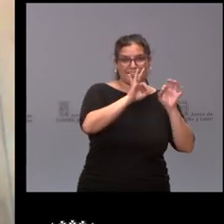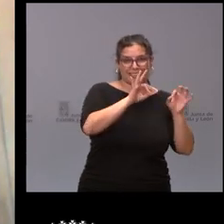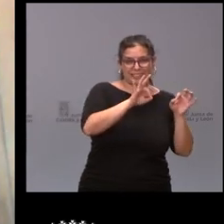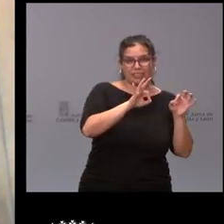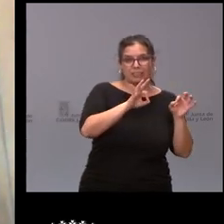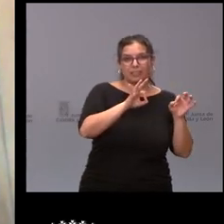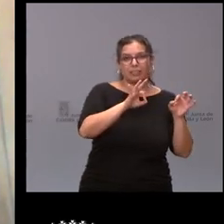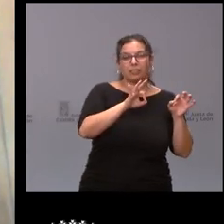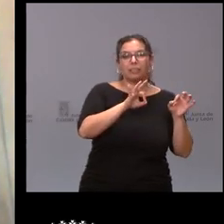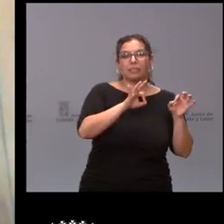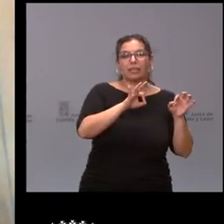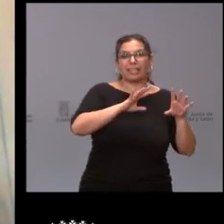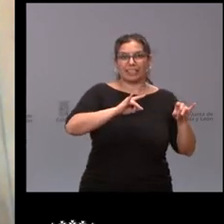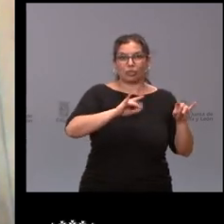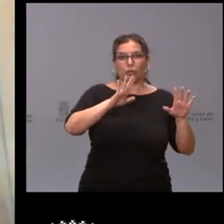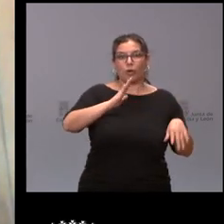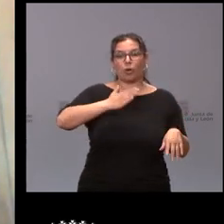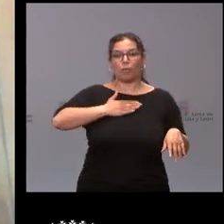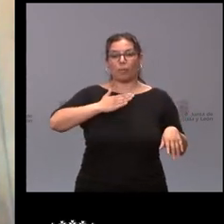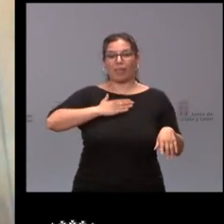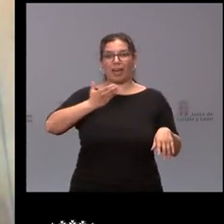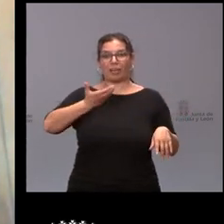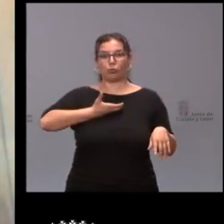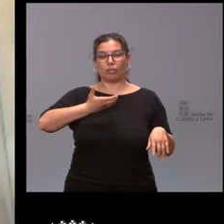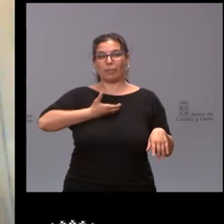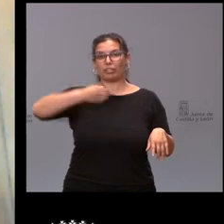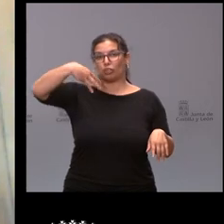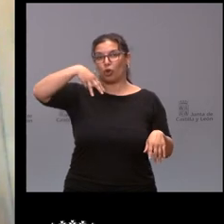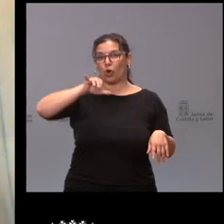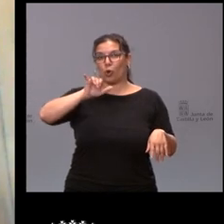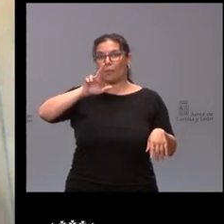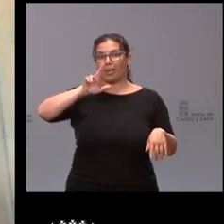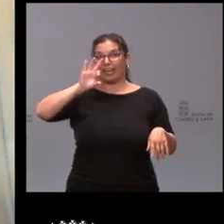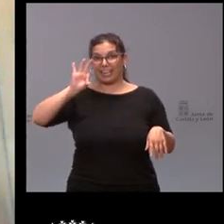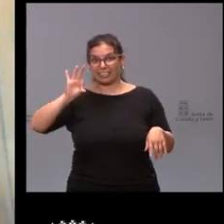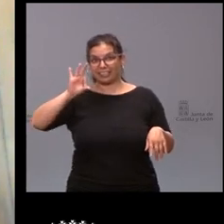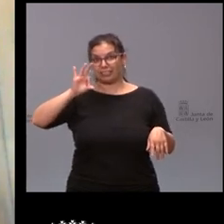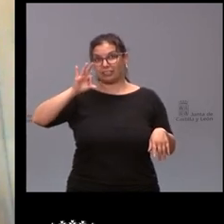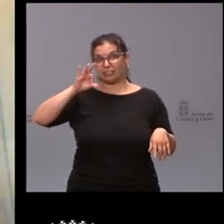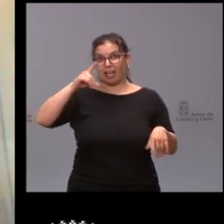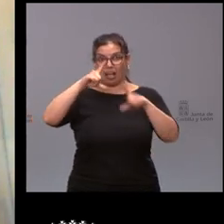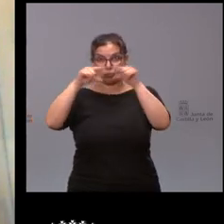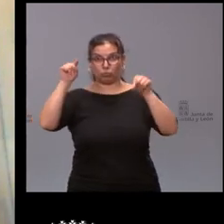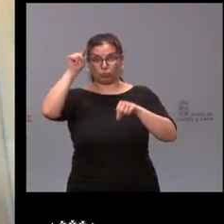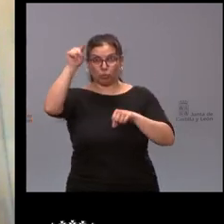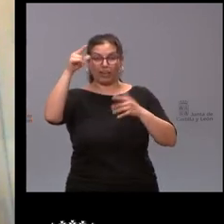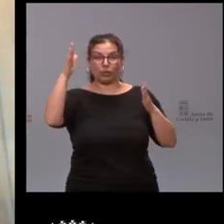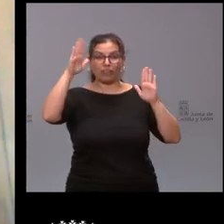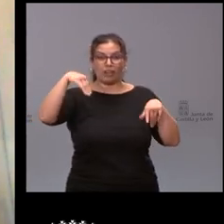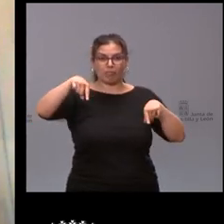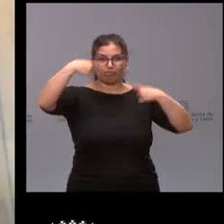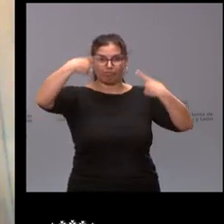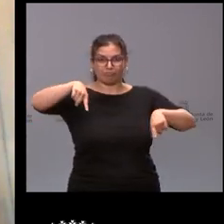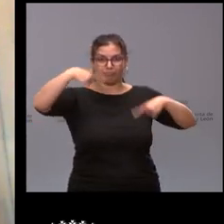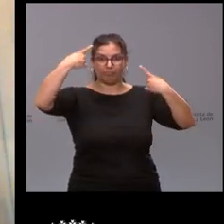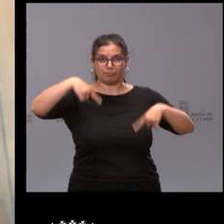pero que es propiedad del ayuntamiento asuriano de Mieres y cuyos ganaderos impiden pasar con los derechos